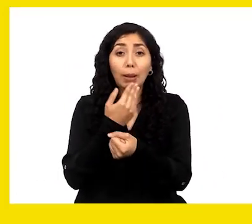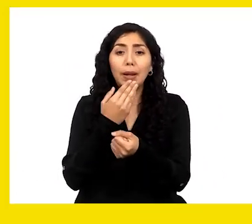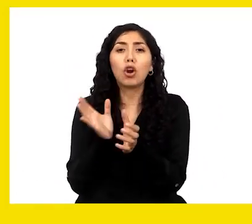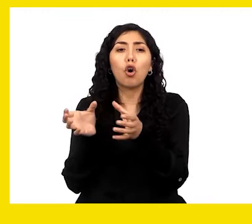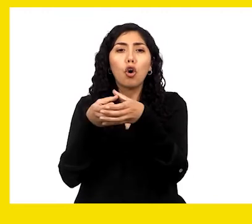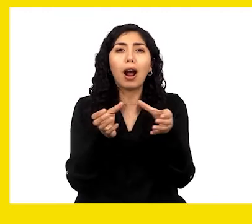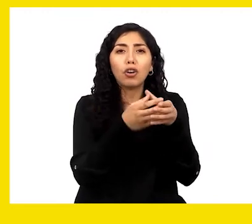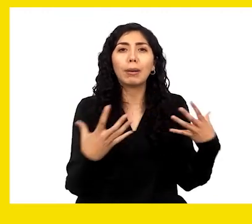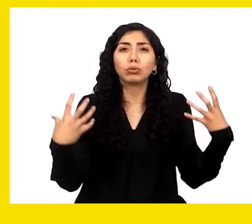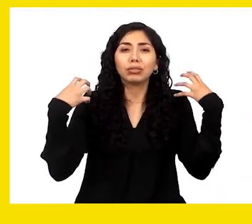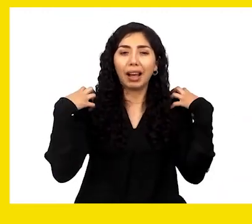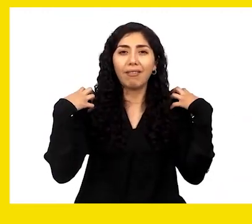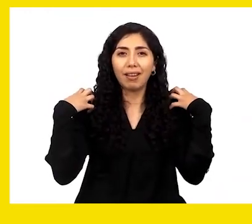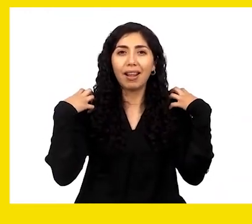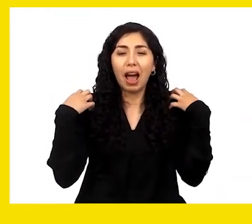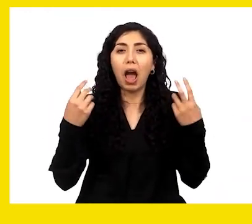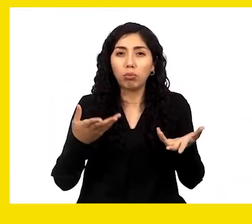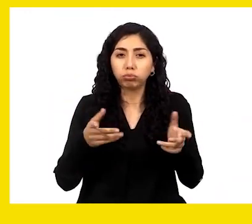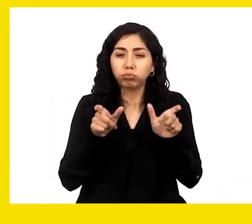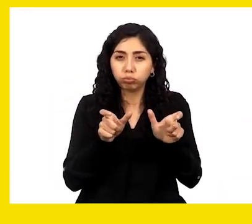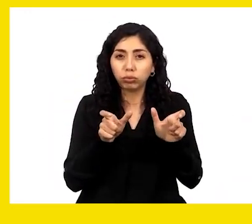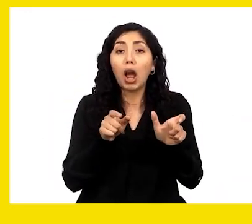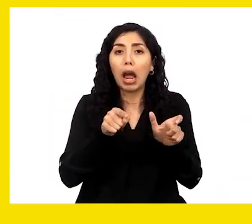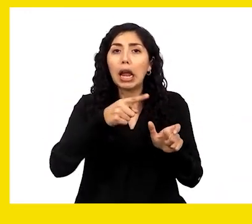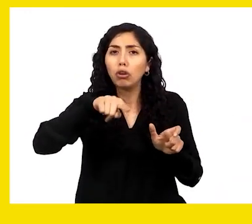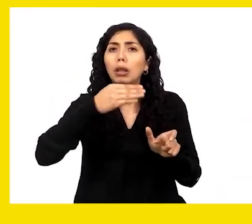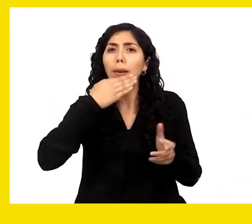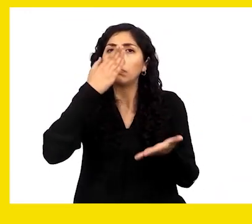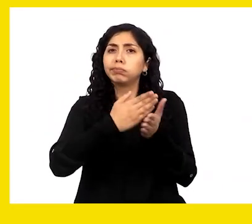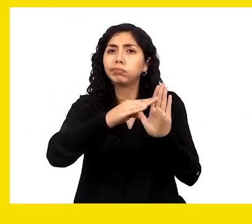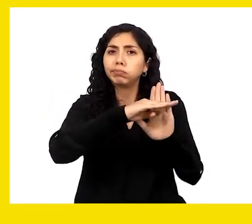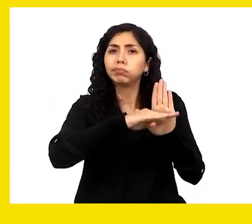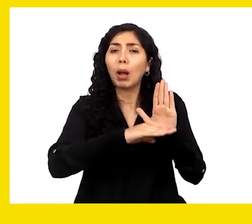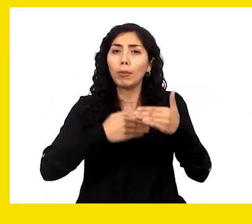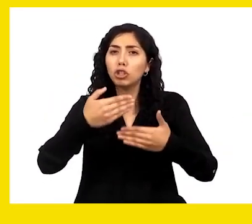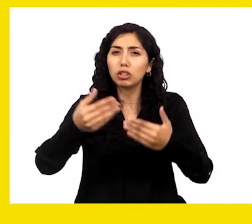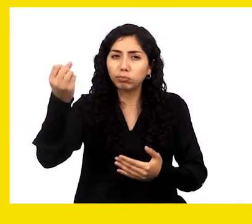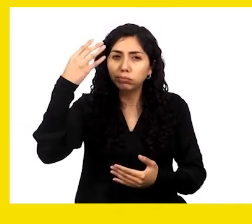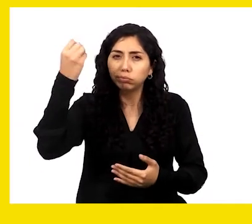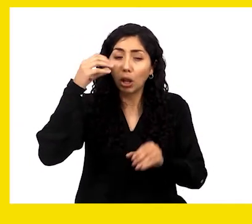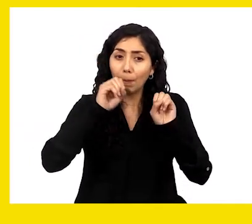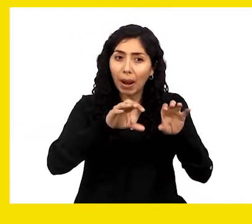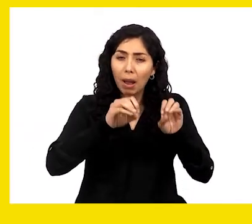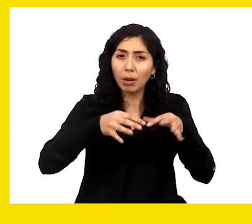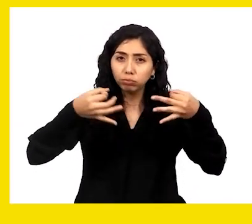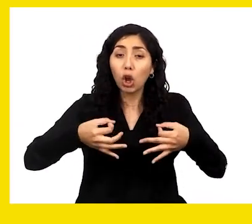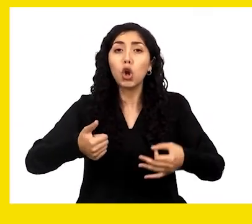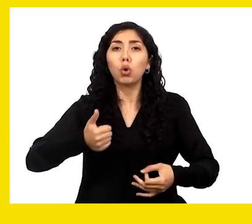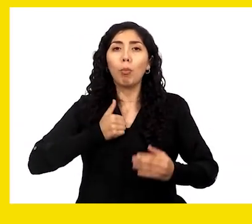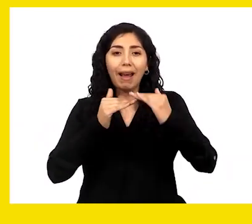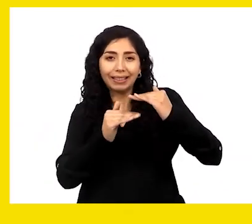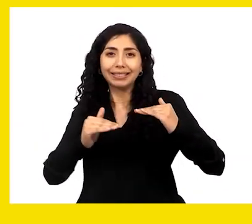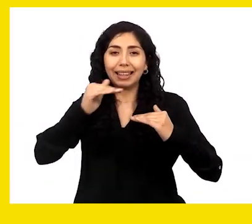policías y órganos encargados de la fuerza pública tengan protocolos exigentes y procesos de formación constantes que cumplan